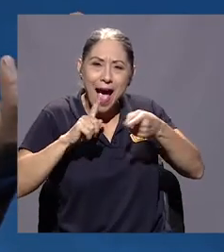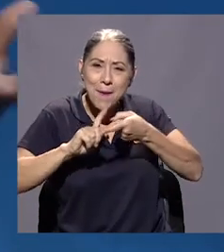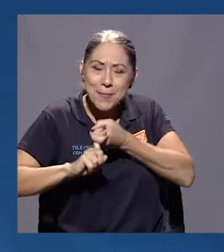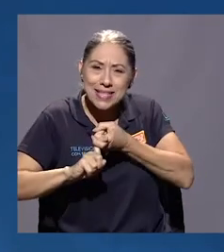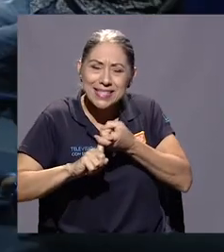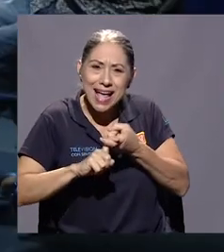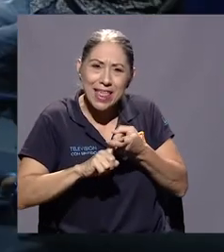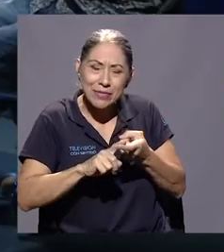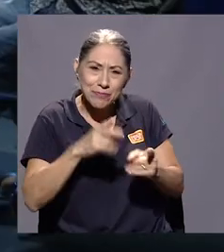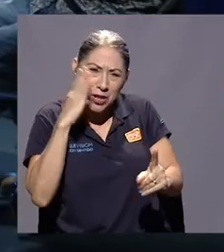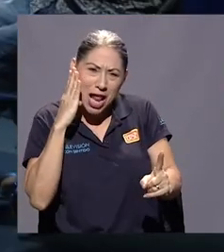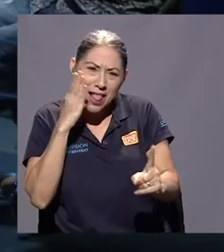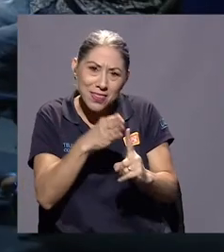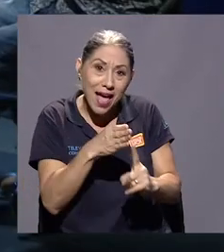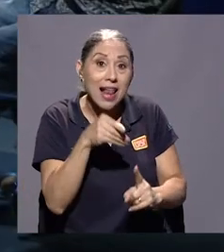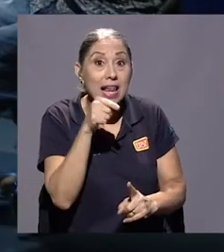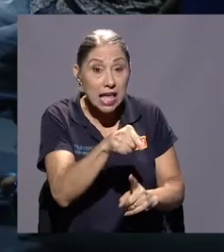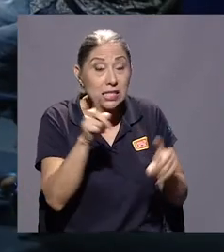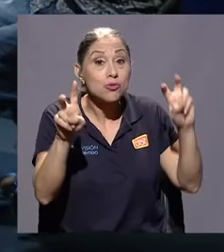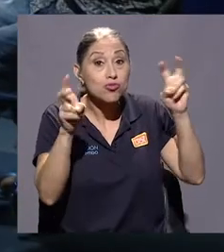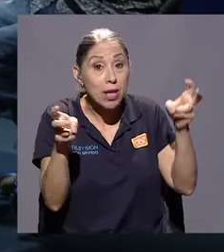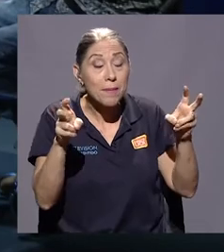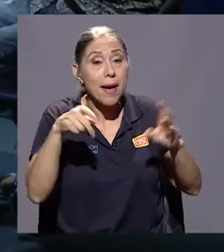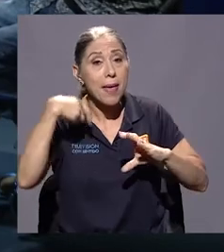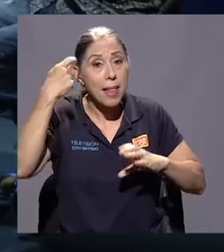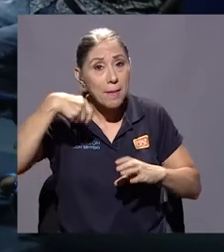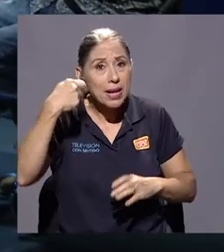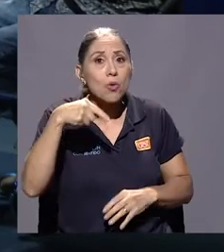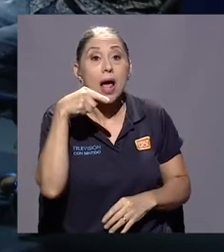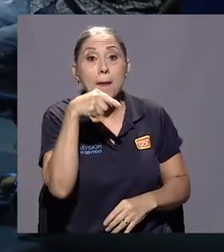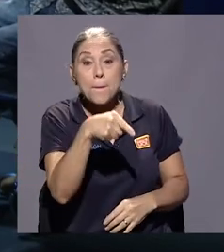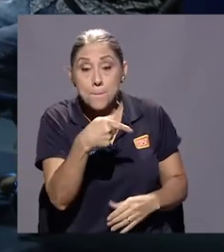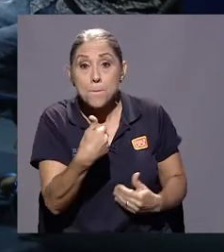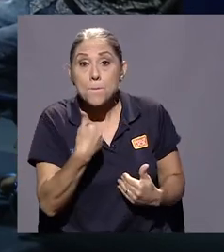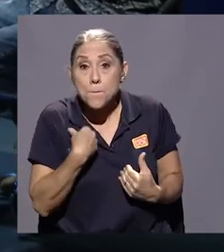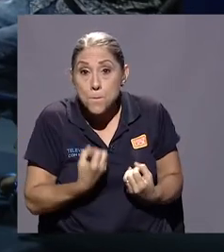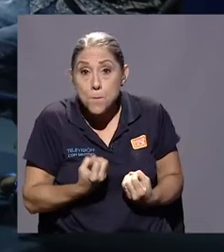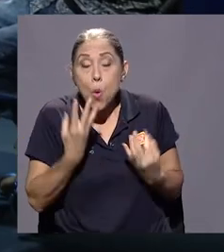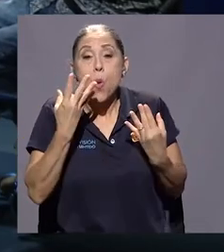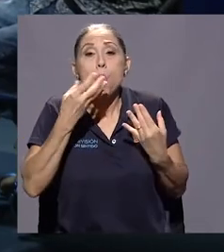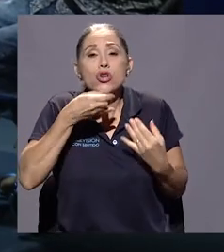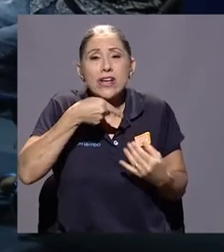otro tema de la película. Hay mucha violencia,